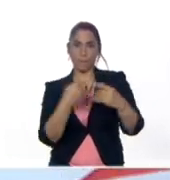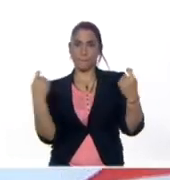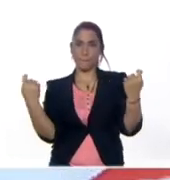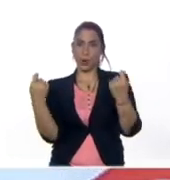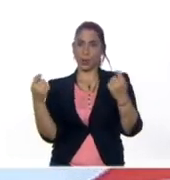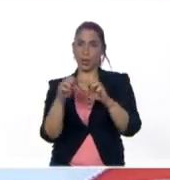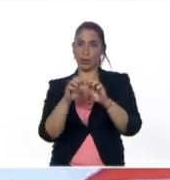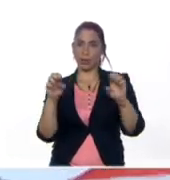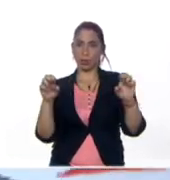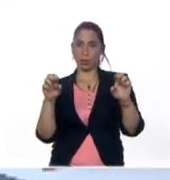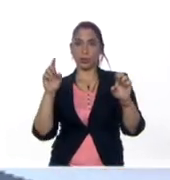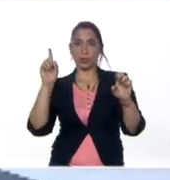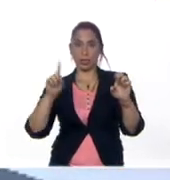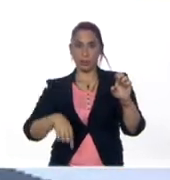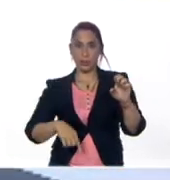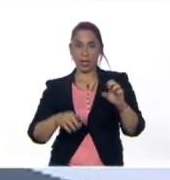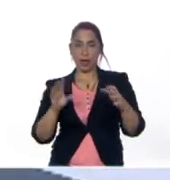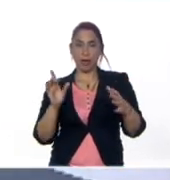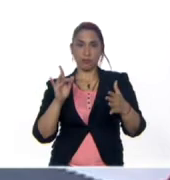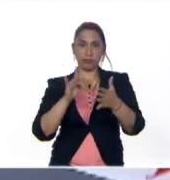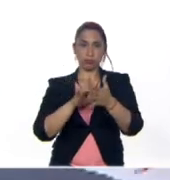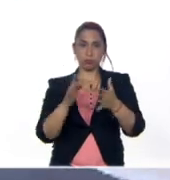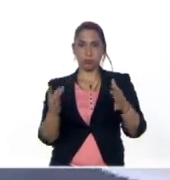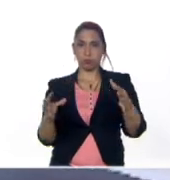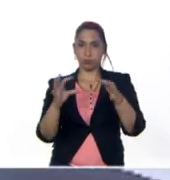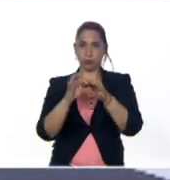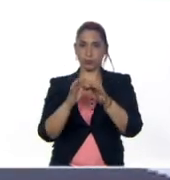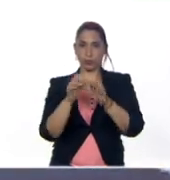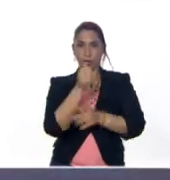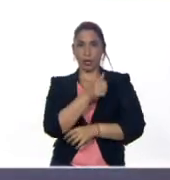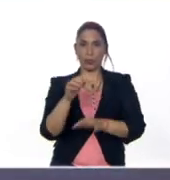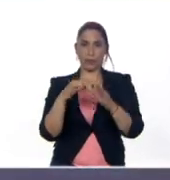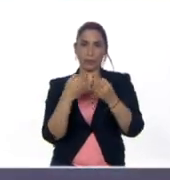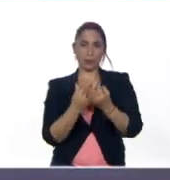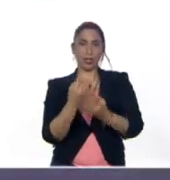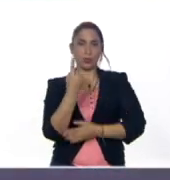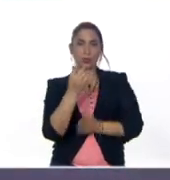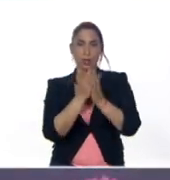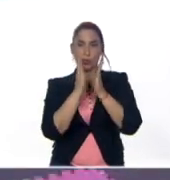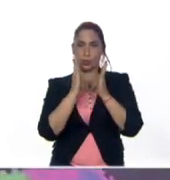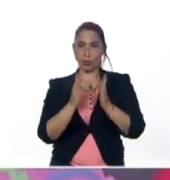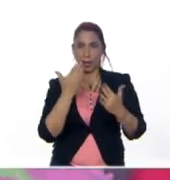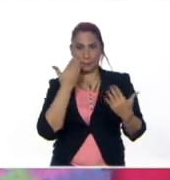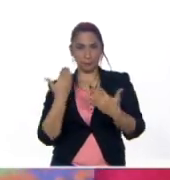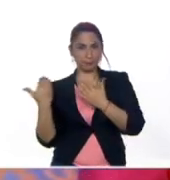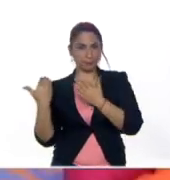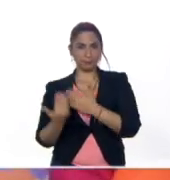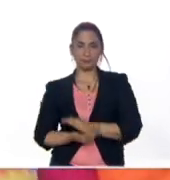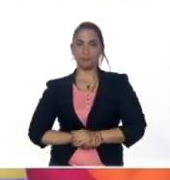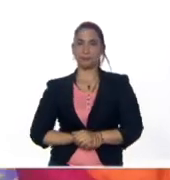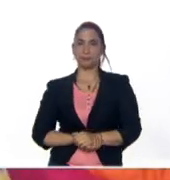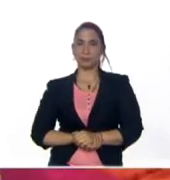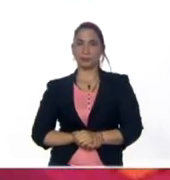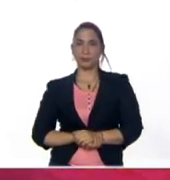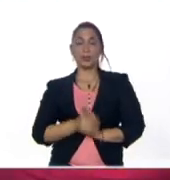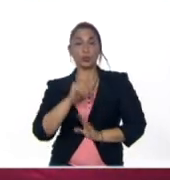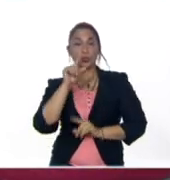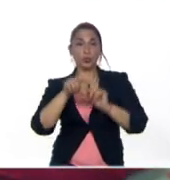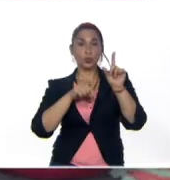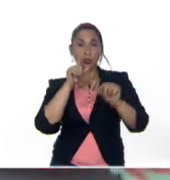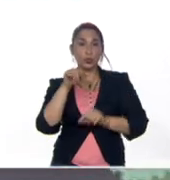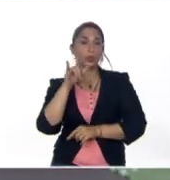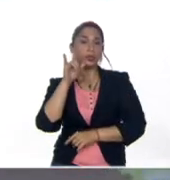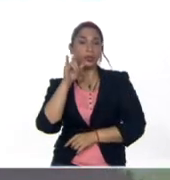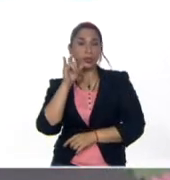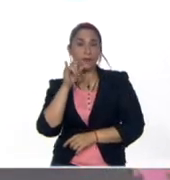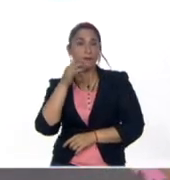para la Educación pero también el enlace cadafamiliaunaescuela.me.gov.be en Twitter Instagram y